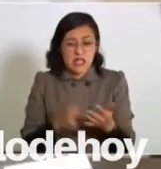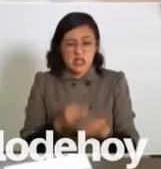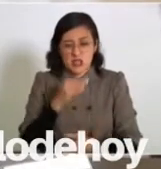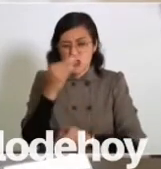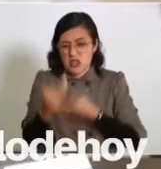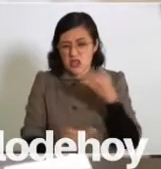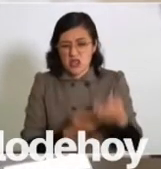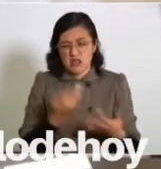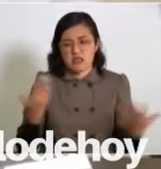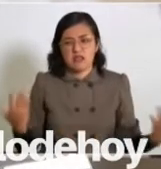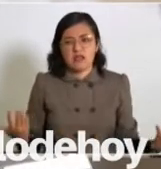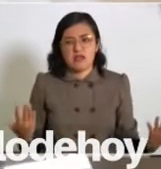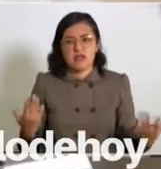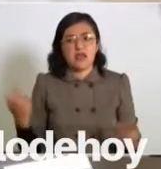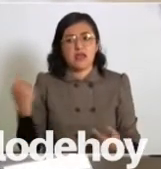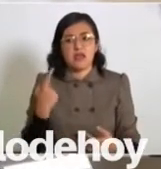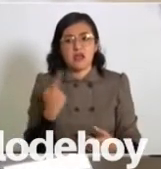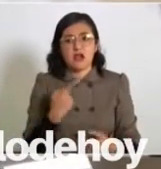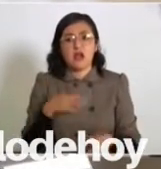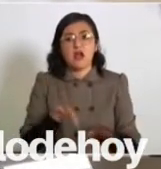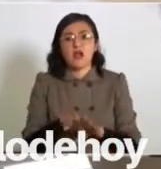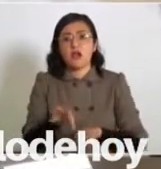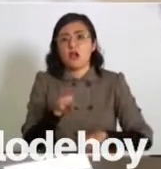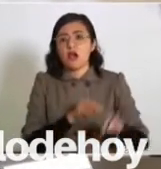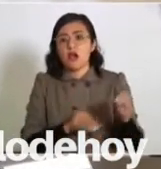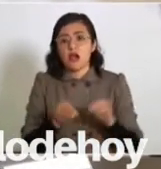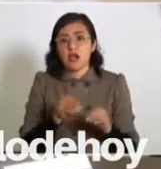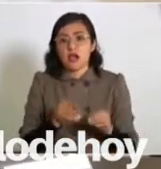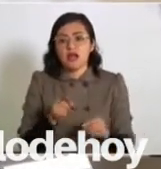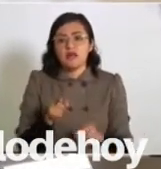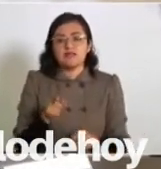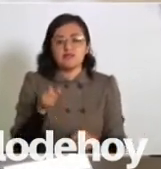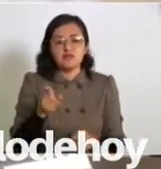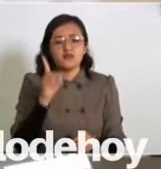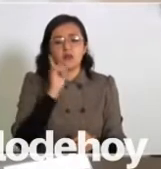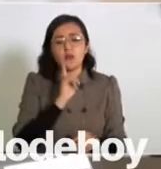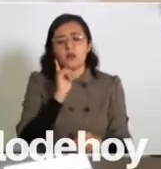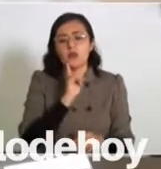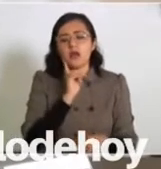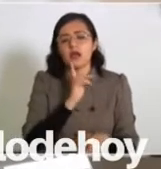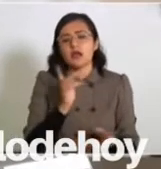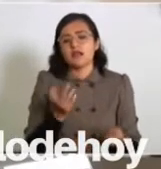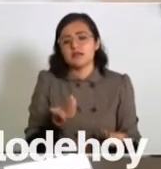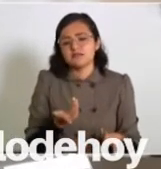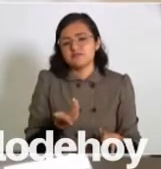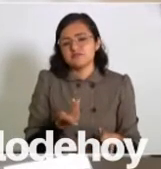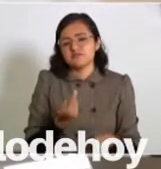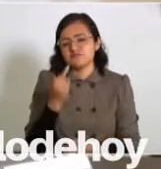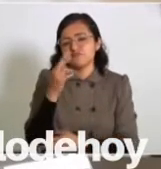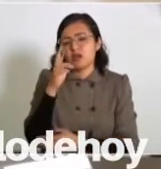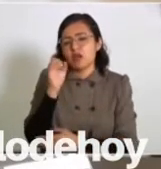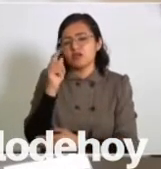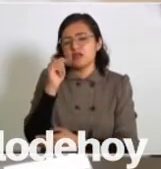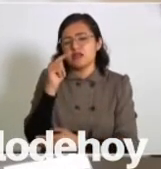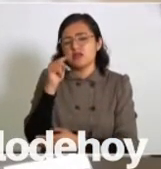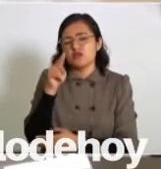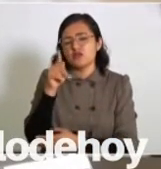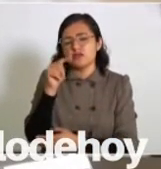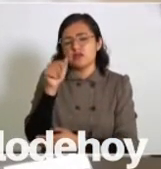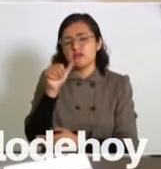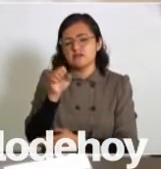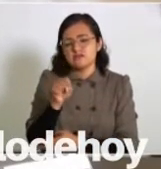lo que un movimiento de sexoservidor es muy respetuoso, por nosotros diga.